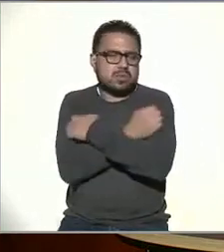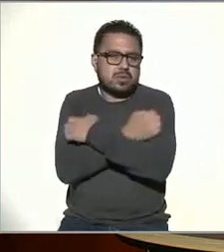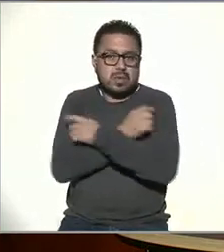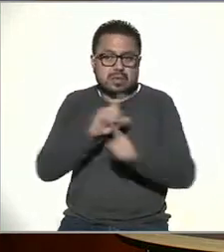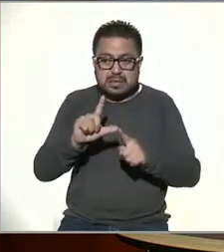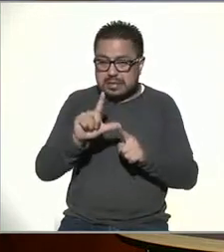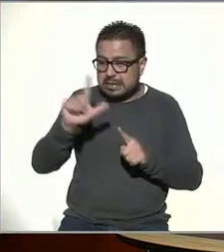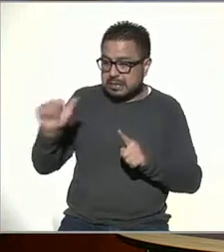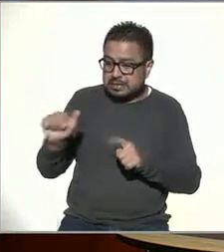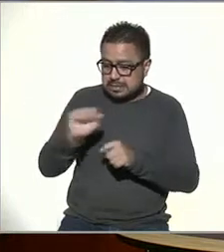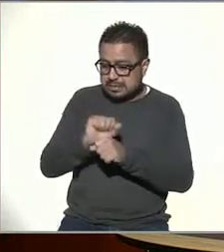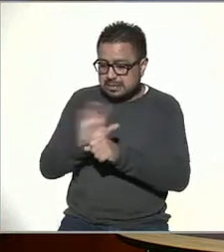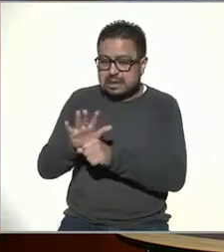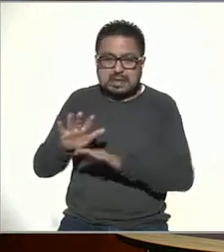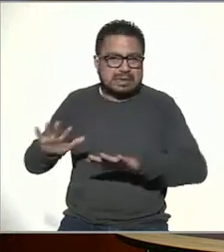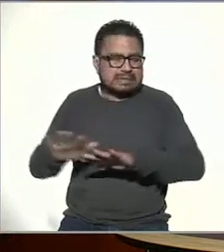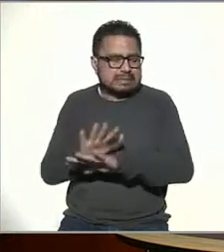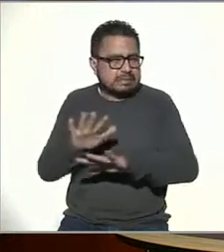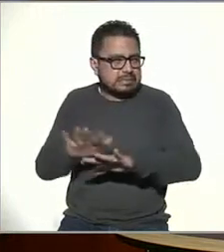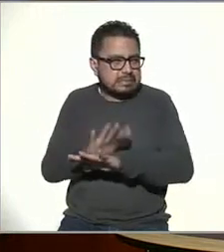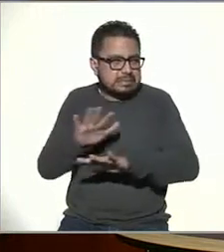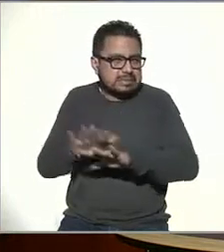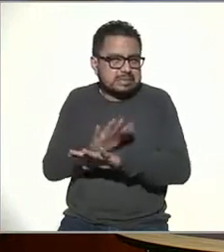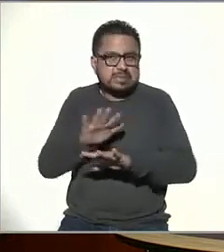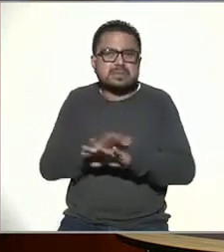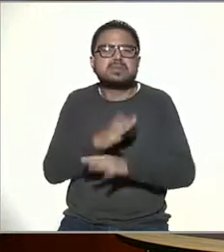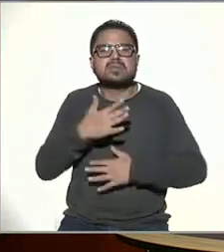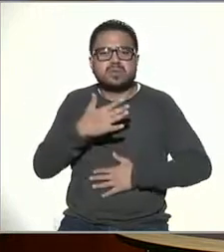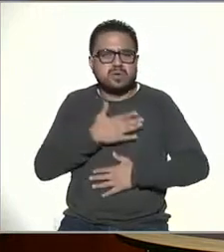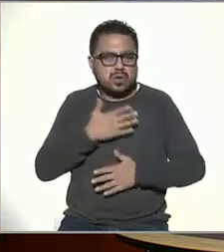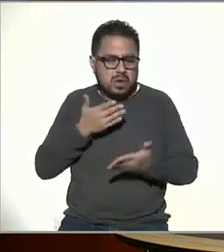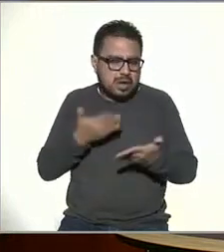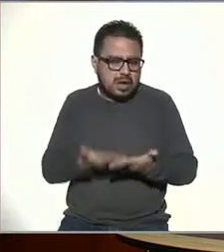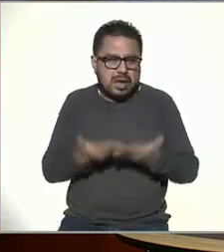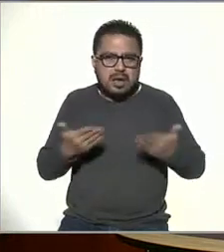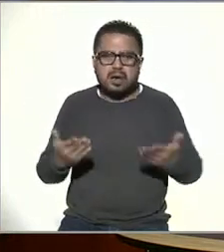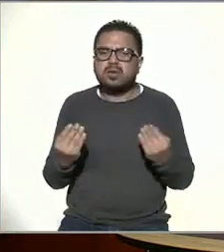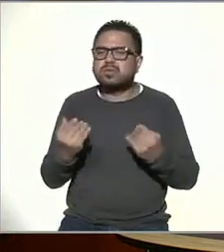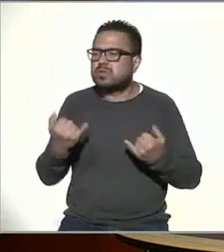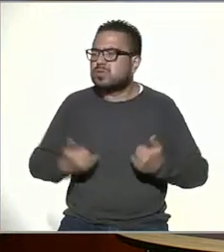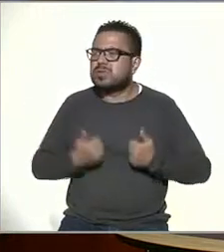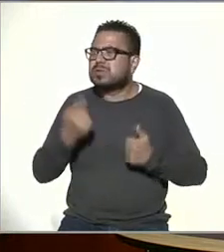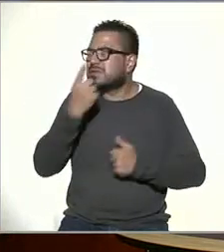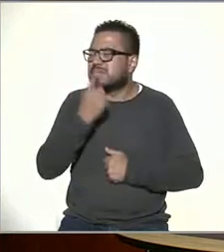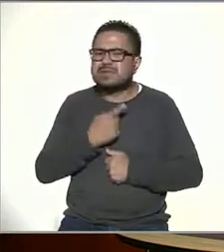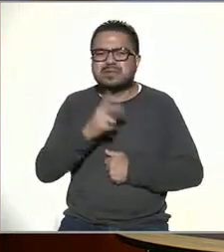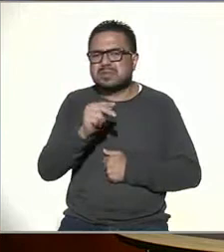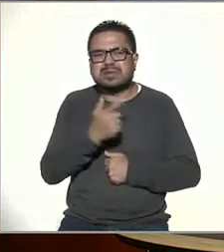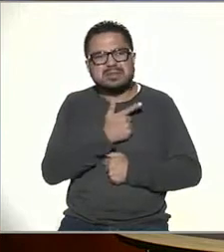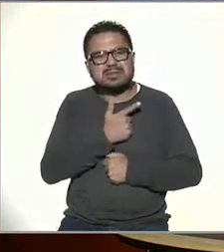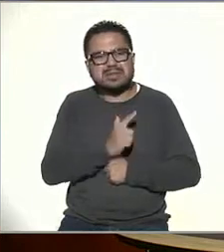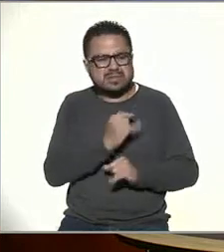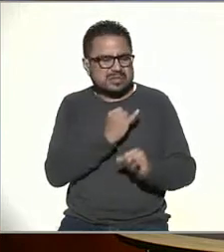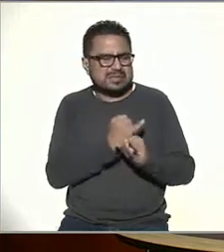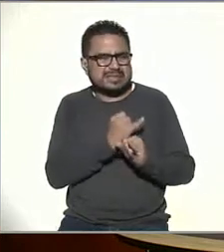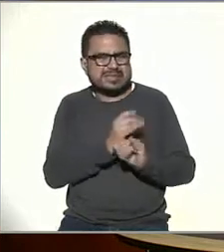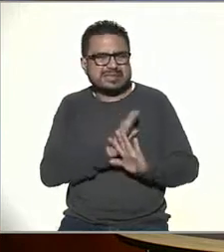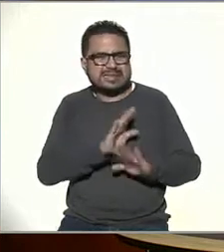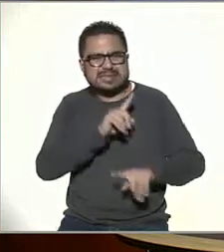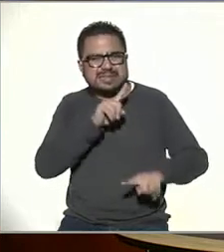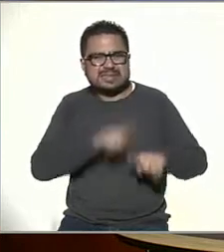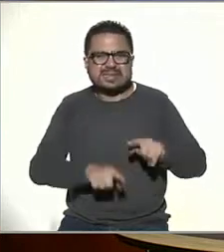de la pandemia, pues cambió, revolucionó. Yo, en la actualidad, muchos jóvenes me han dicho, ya no me gusta estar tanto en Internet porque